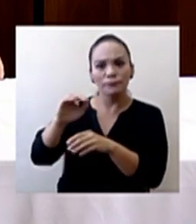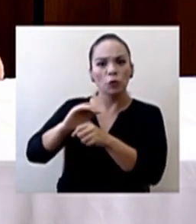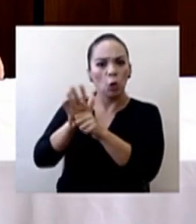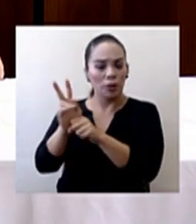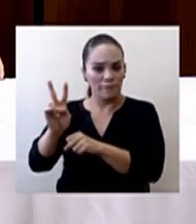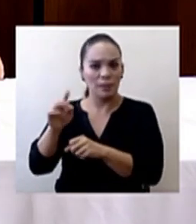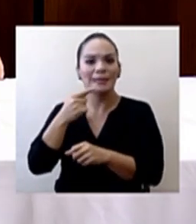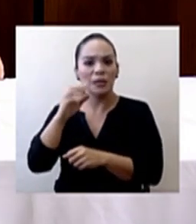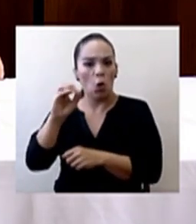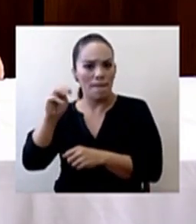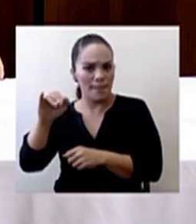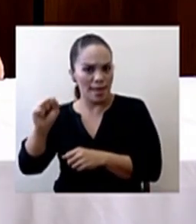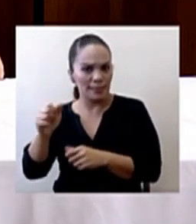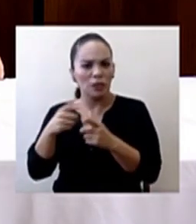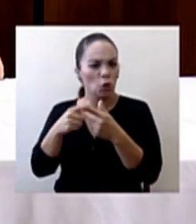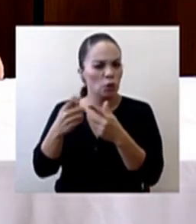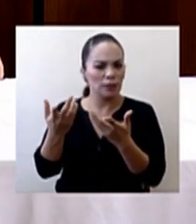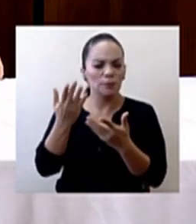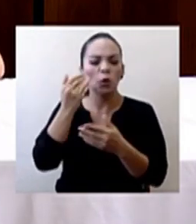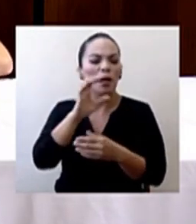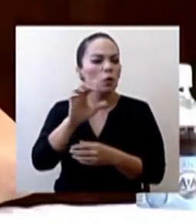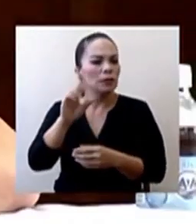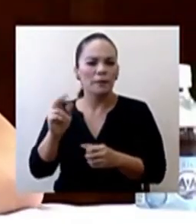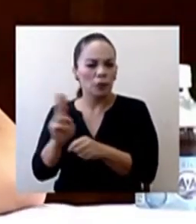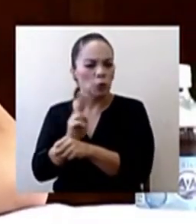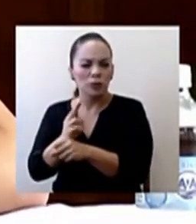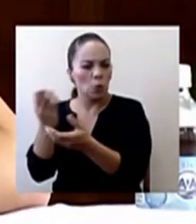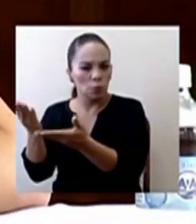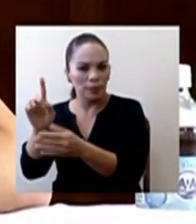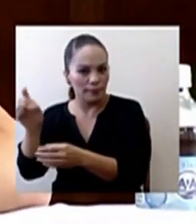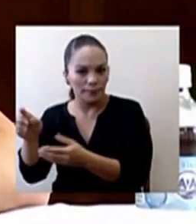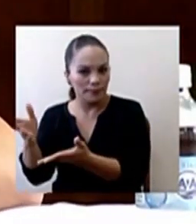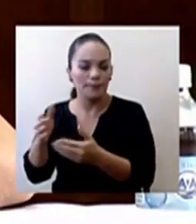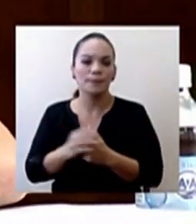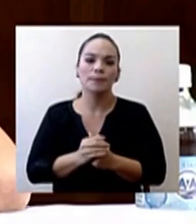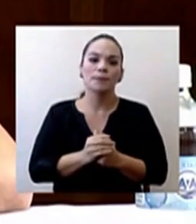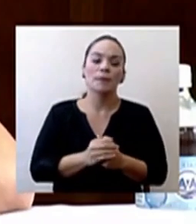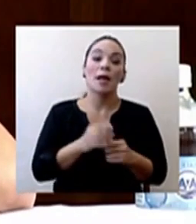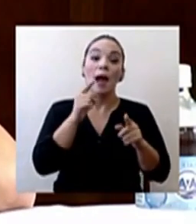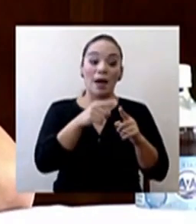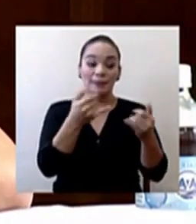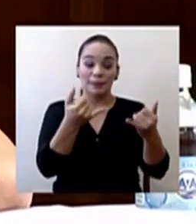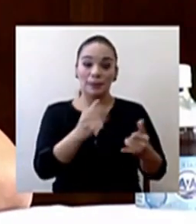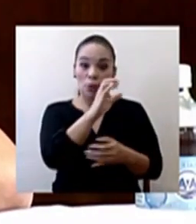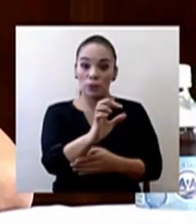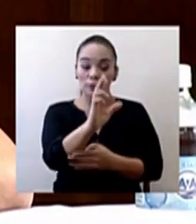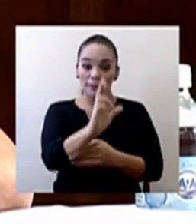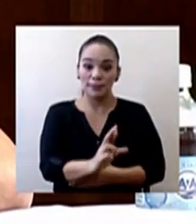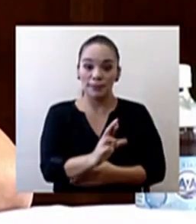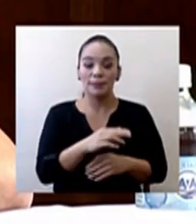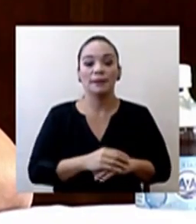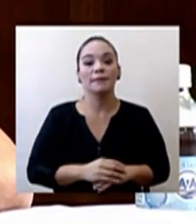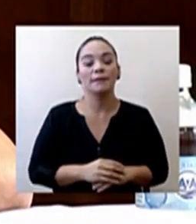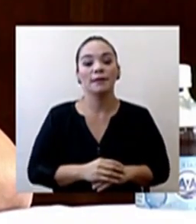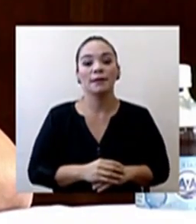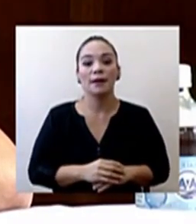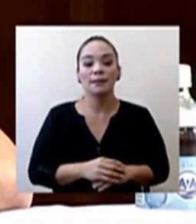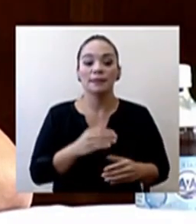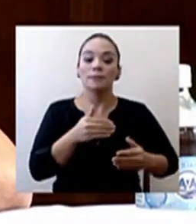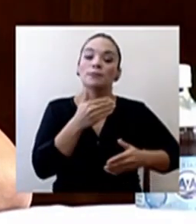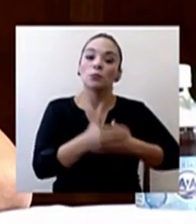la OMS. ¿Qué impide que lo estemos haciendo en Costa Rica? Vamos a ver. Hasta el momento en Costa Rica se han